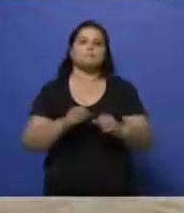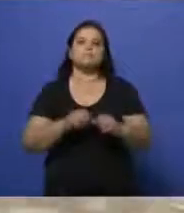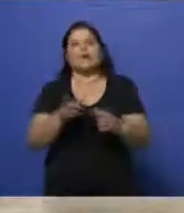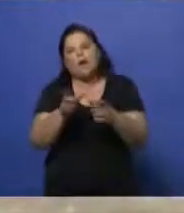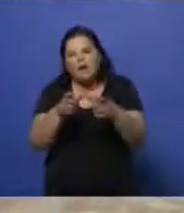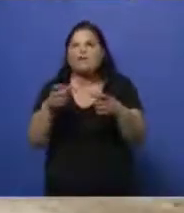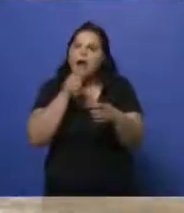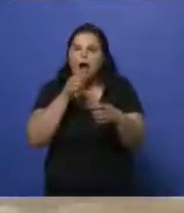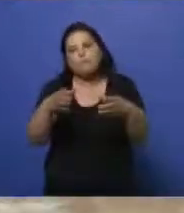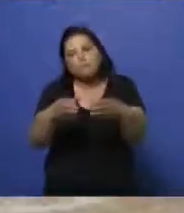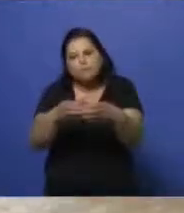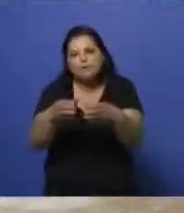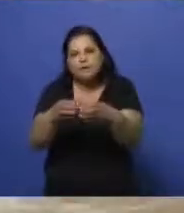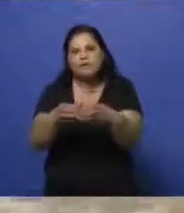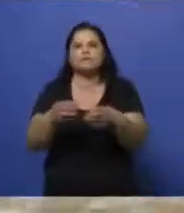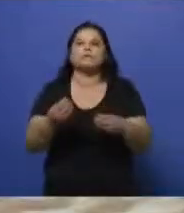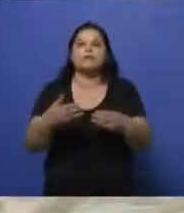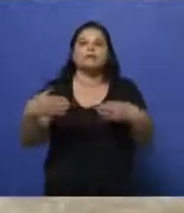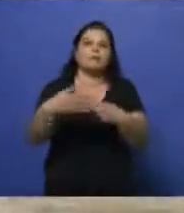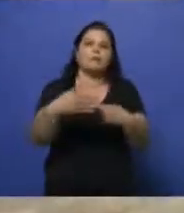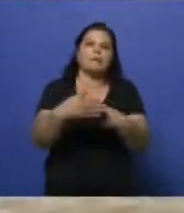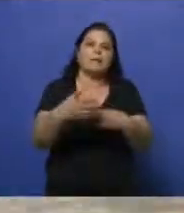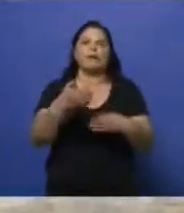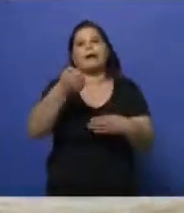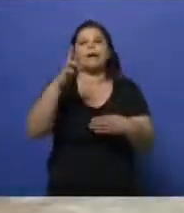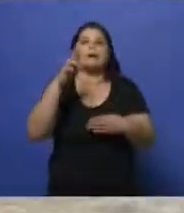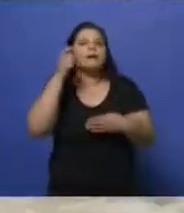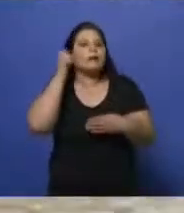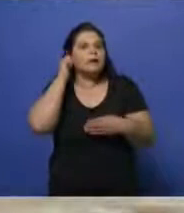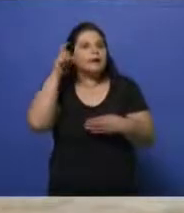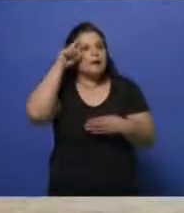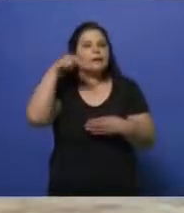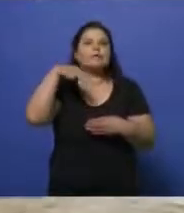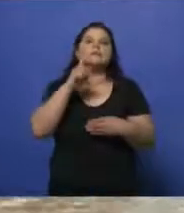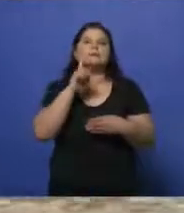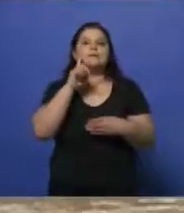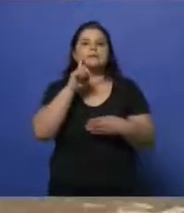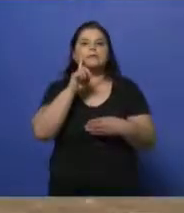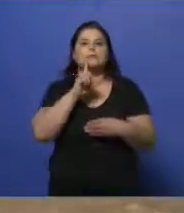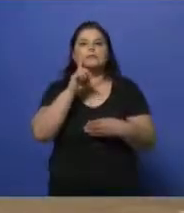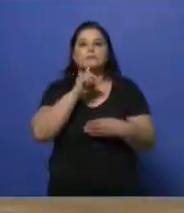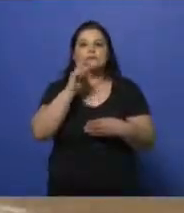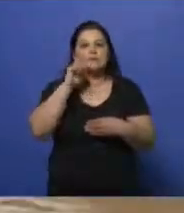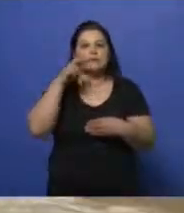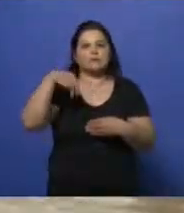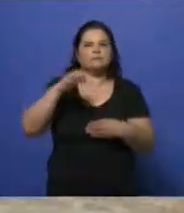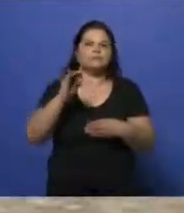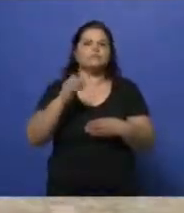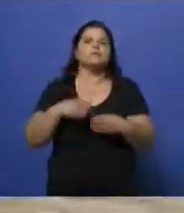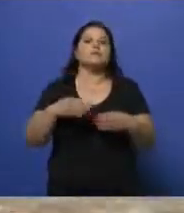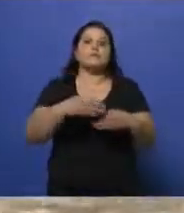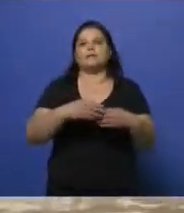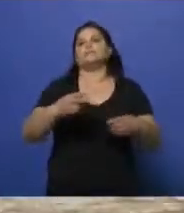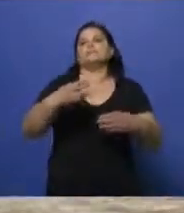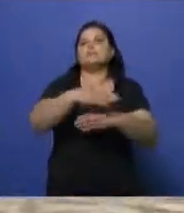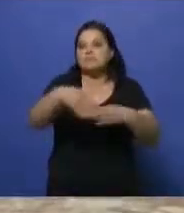cuadra de la Granada del Argentino, inclusive ya la calle Centenario, el ingreso al cementerio,